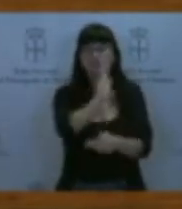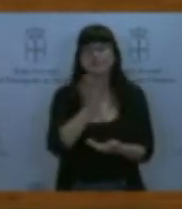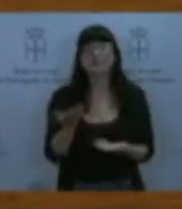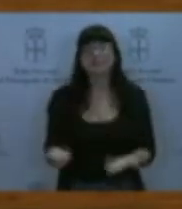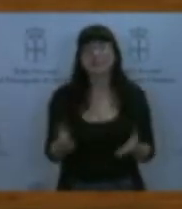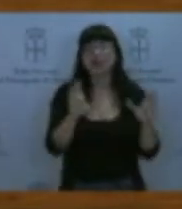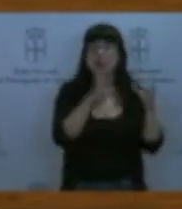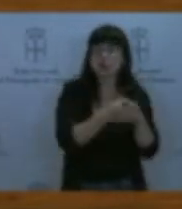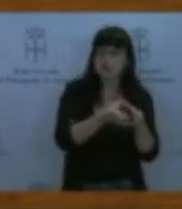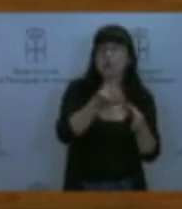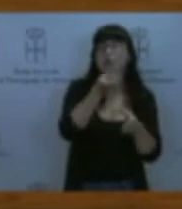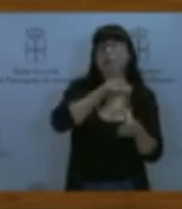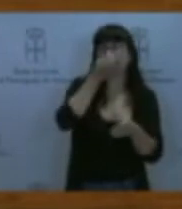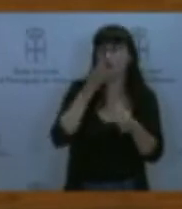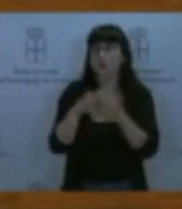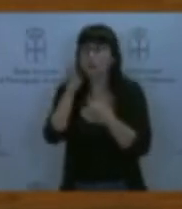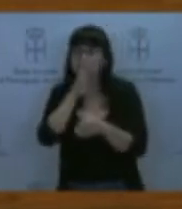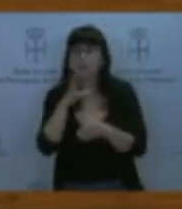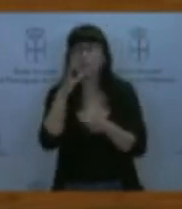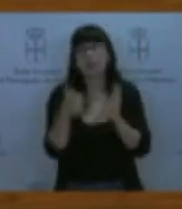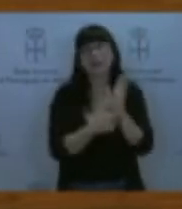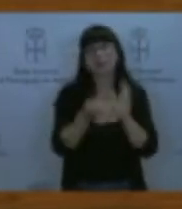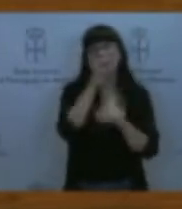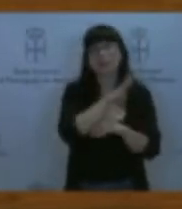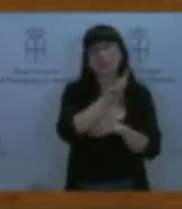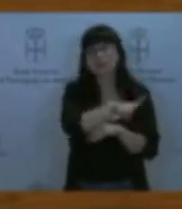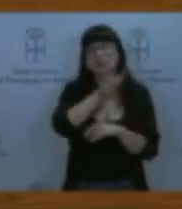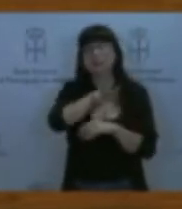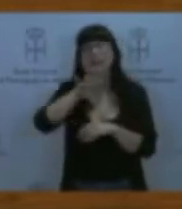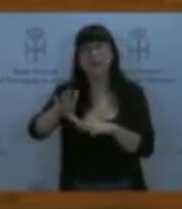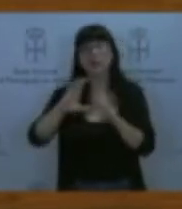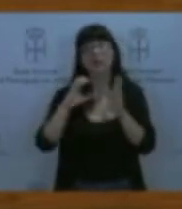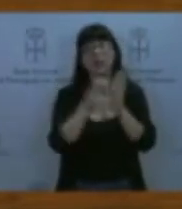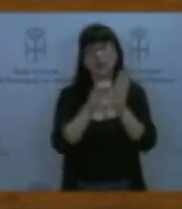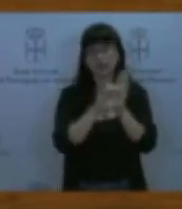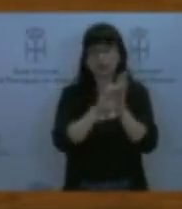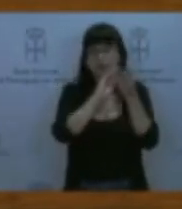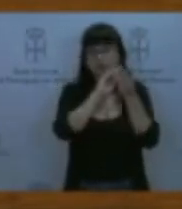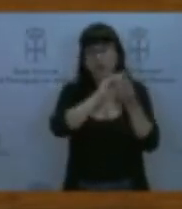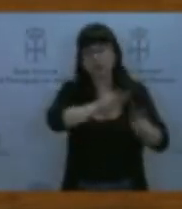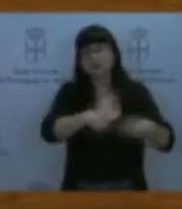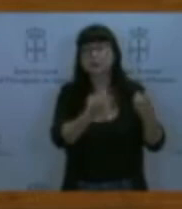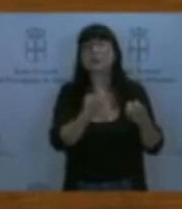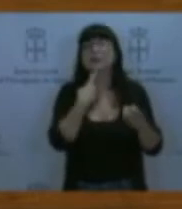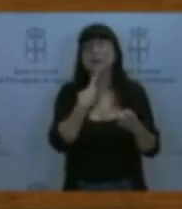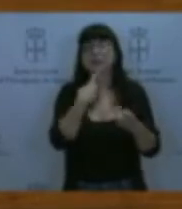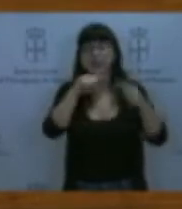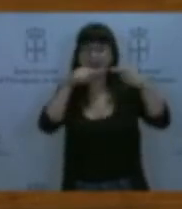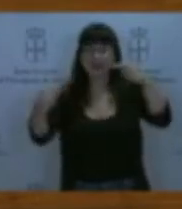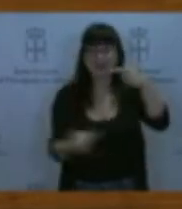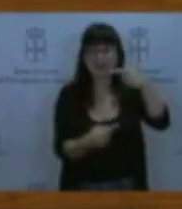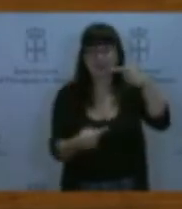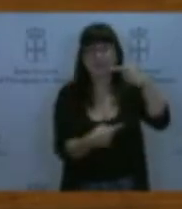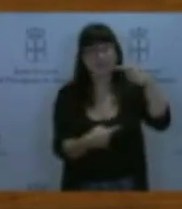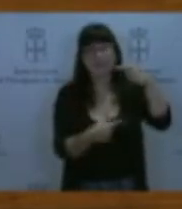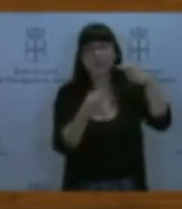de la Constitución, que prioriza el mantenimiento del objetivo de déficit frente al mantenimiento de los servicios públicos y a la cobertura